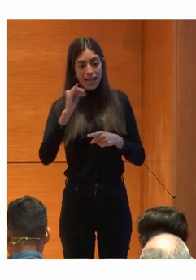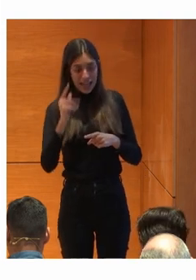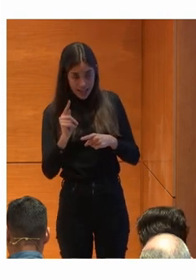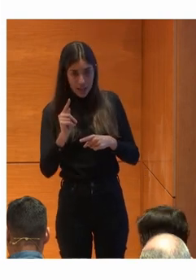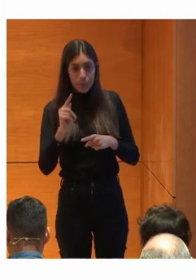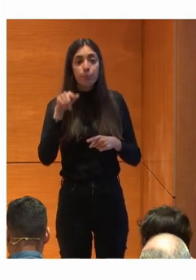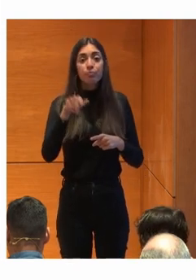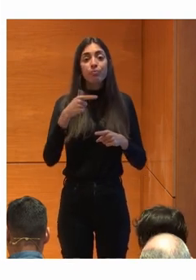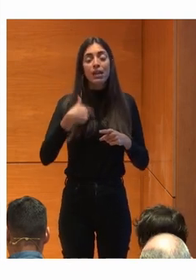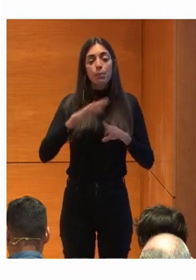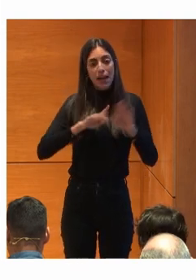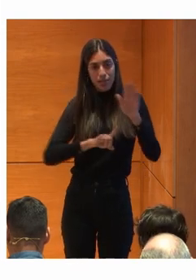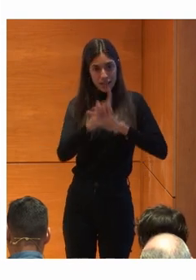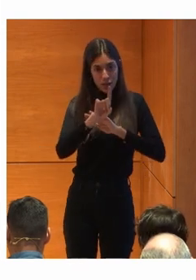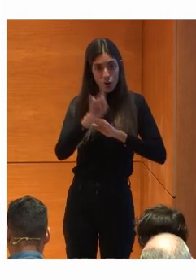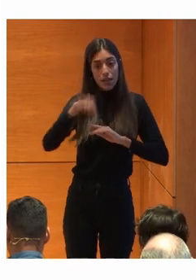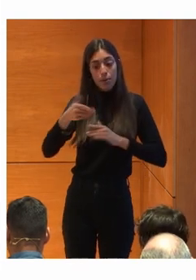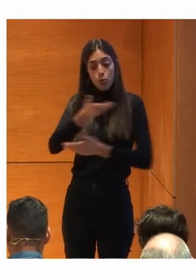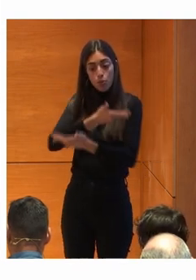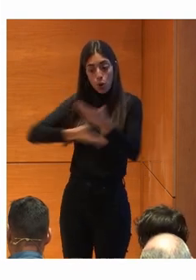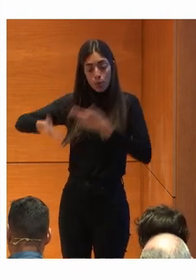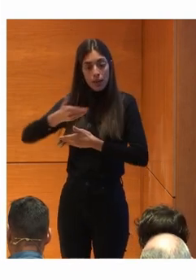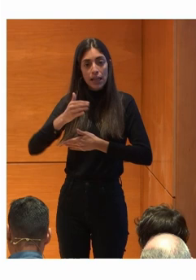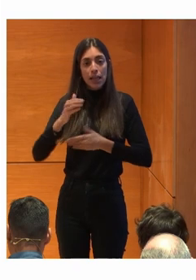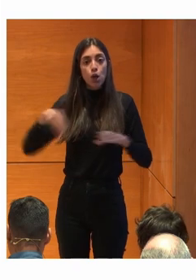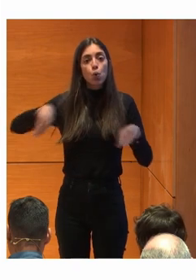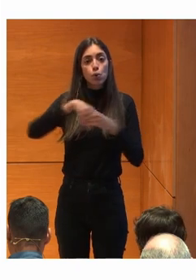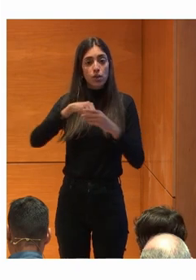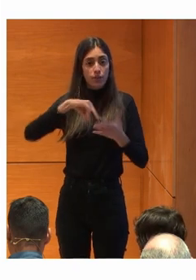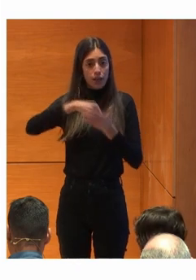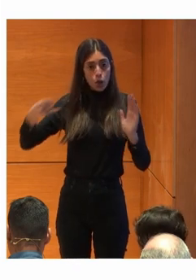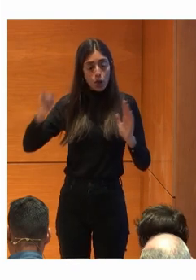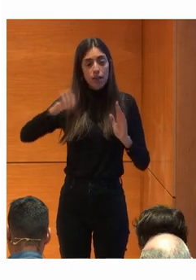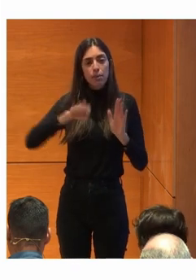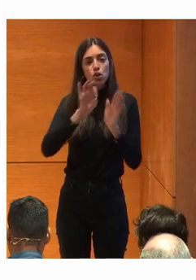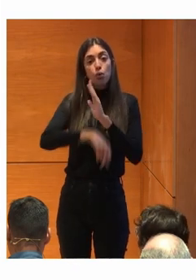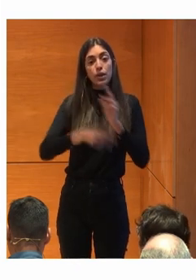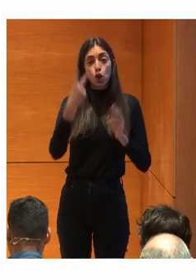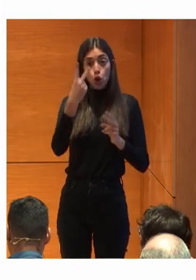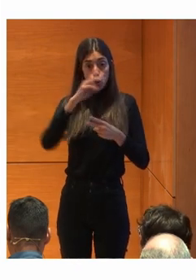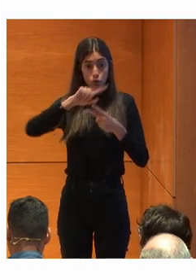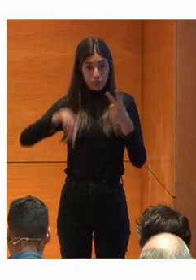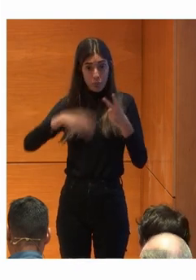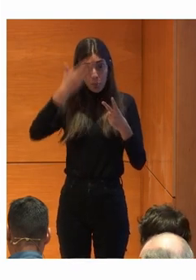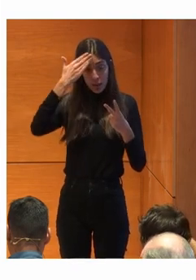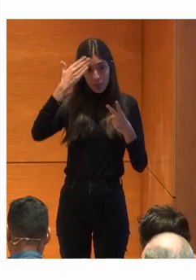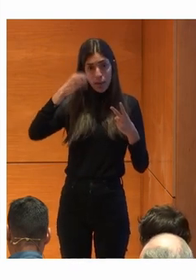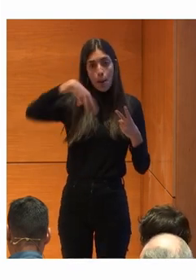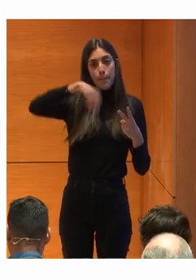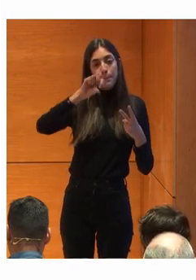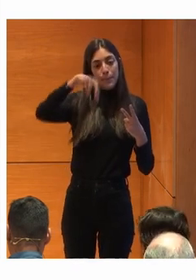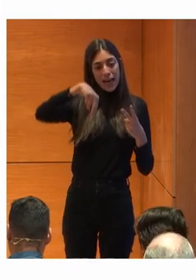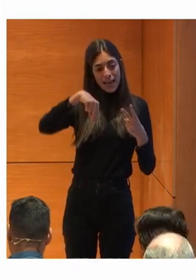contamos también Con la colaboración De Inclusive Technology Y dos softwares principales Con los que trabajamos Que es MindExpress Y